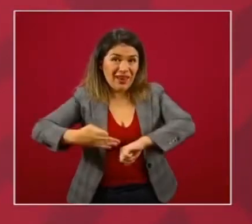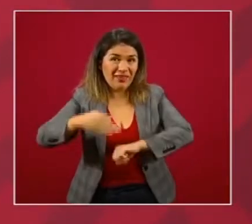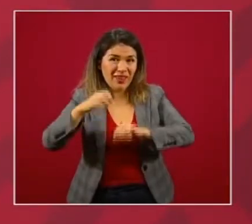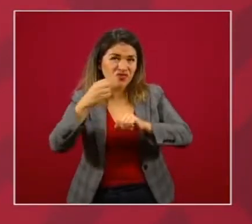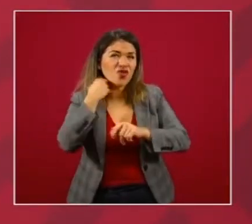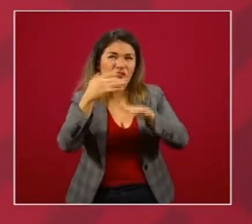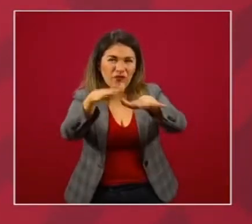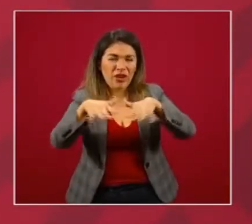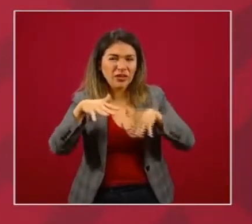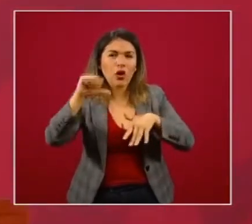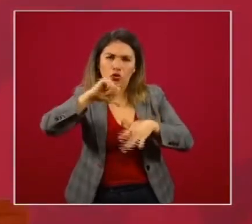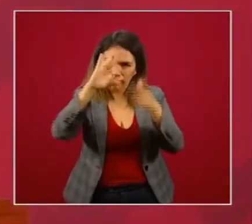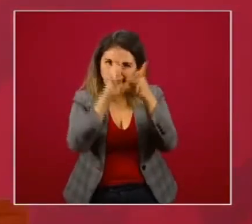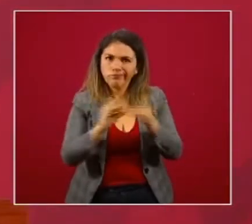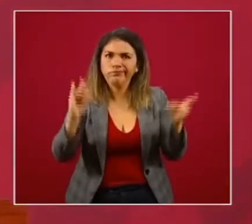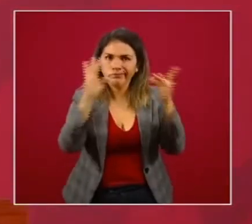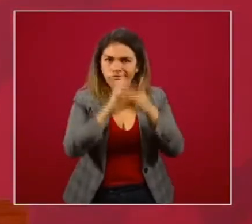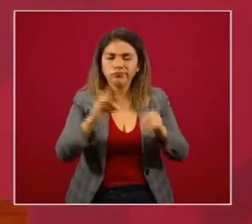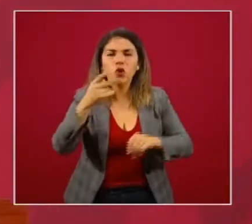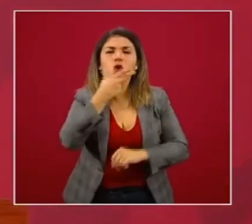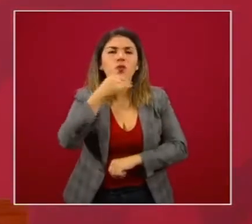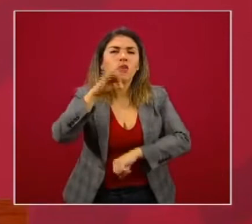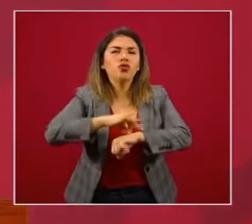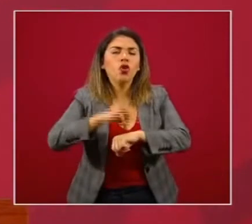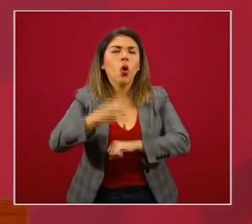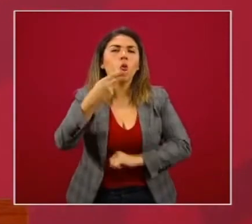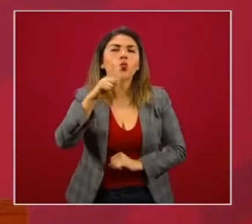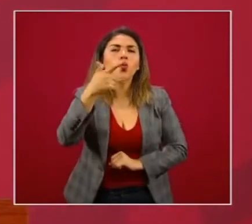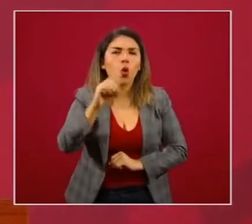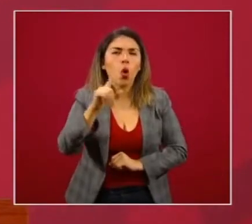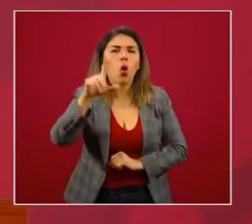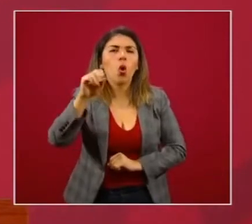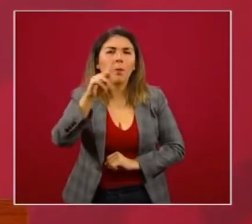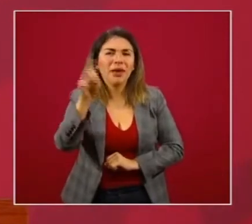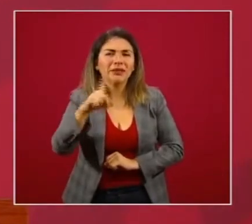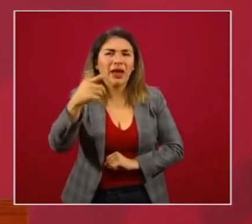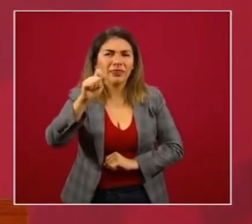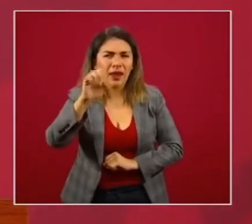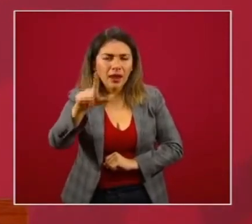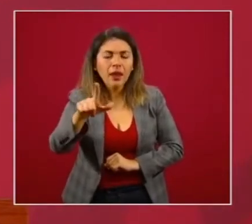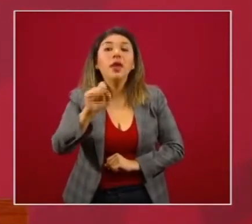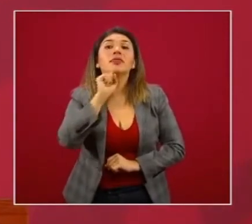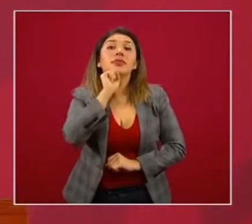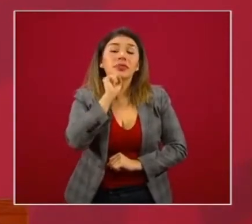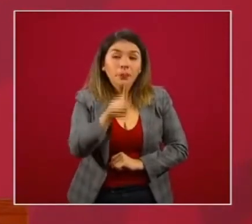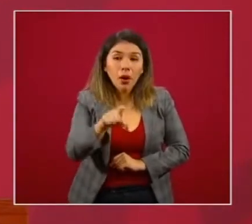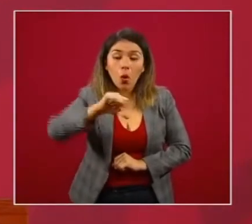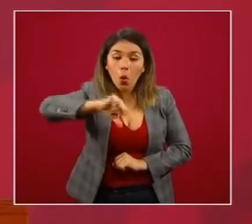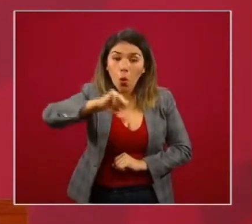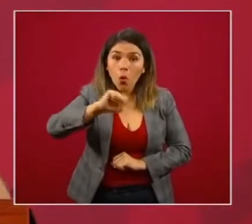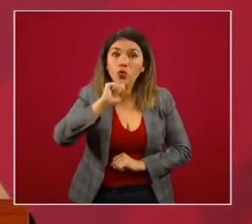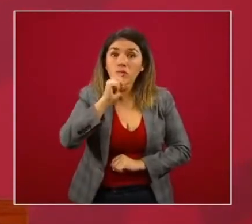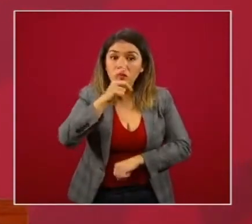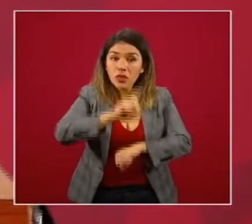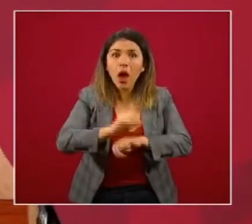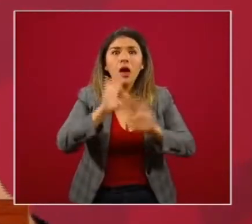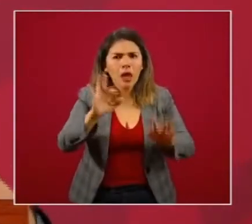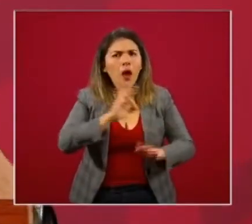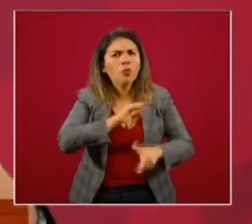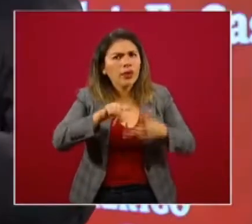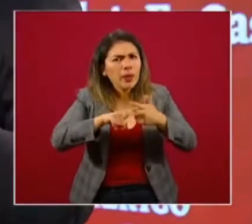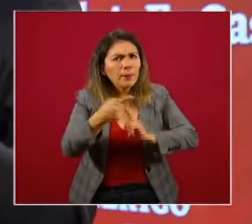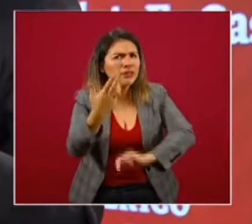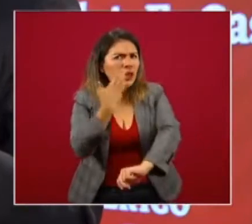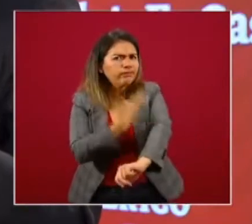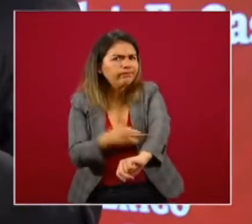el doctor Hugo López-Gatell, y también hoy ya pueden empezarse a hacer